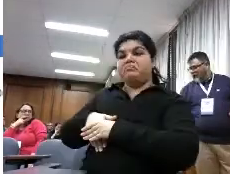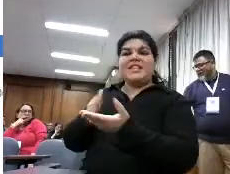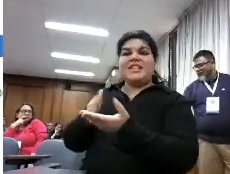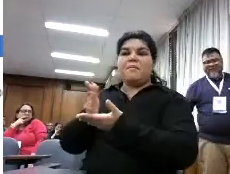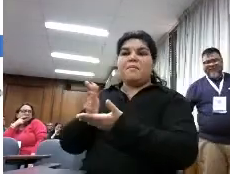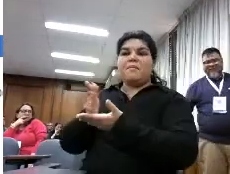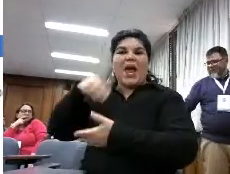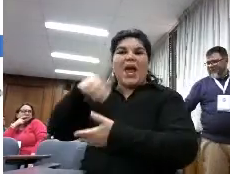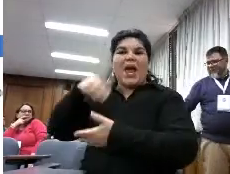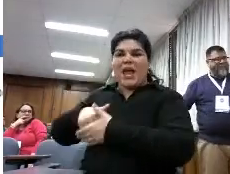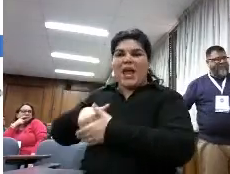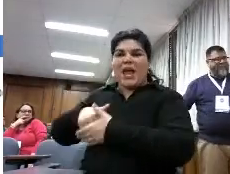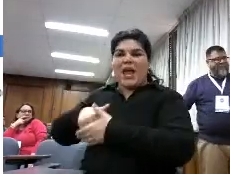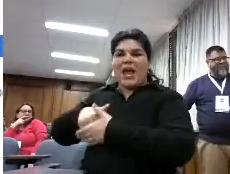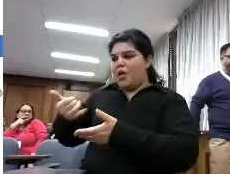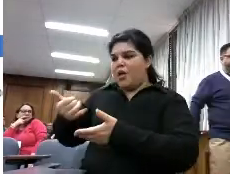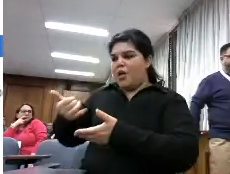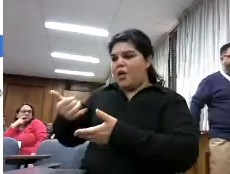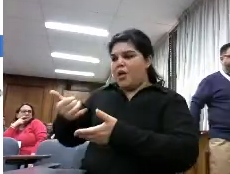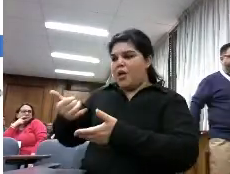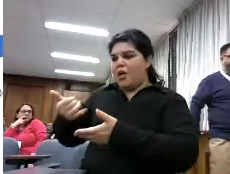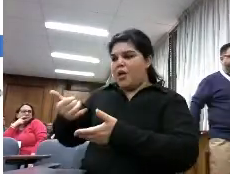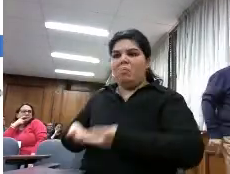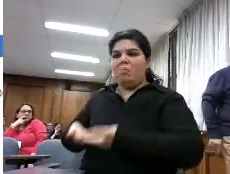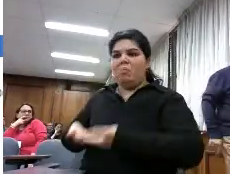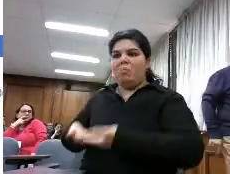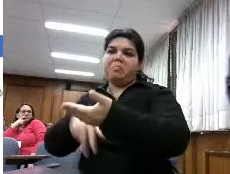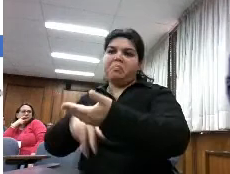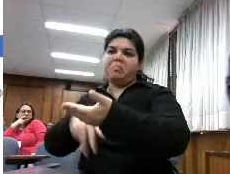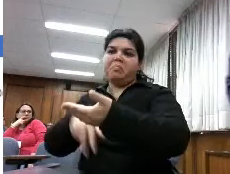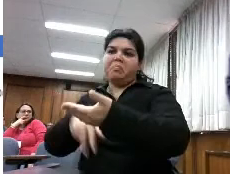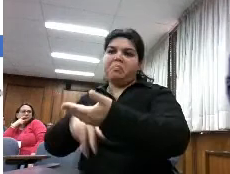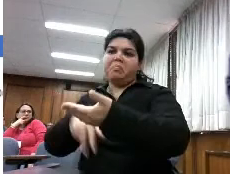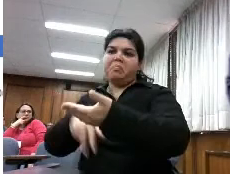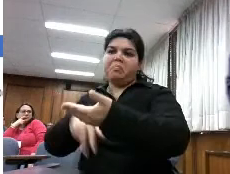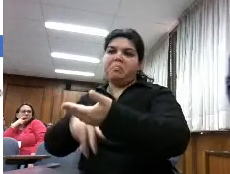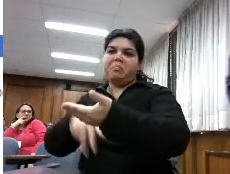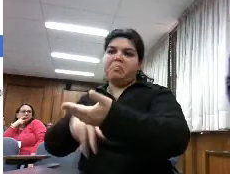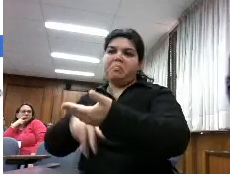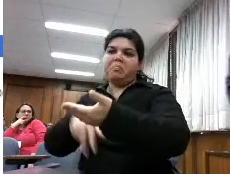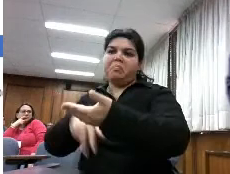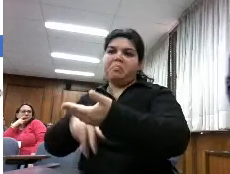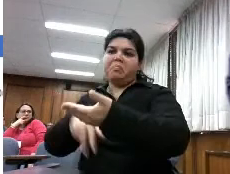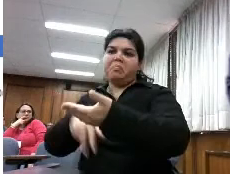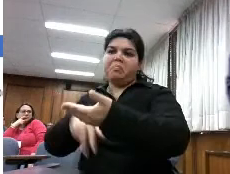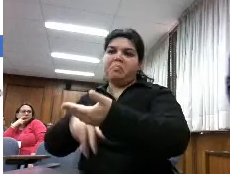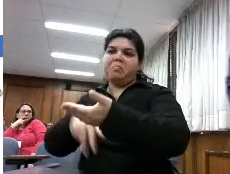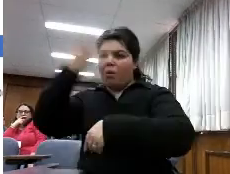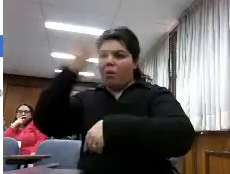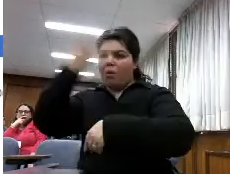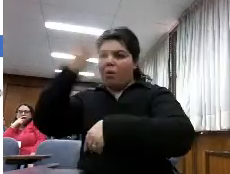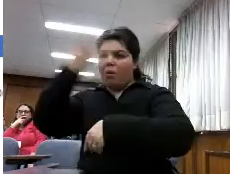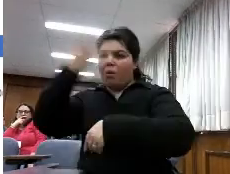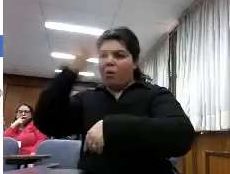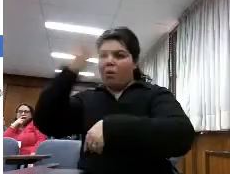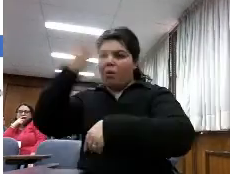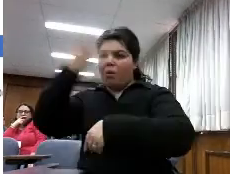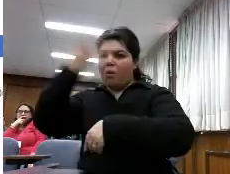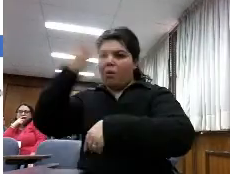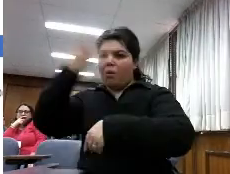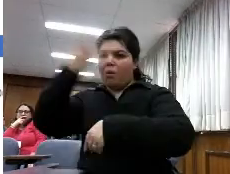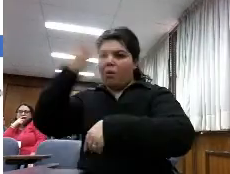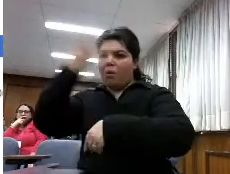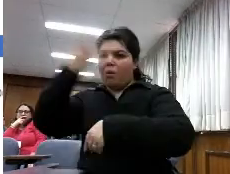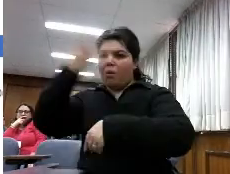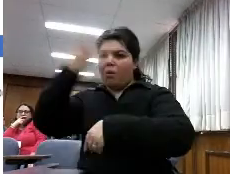a disposición a cualquier momento a cualquier lugar pues eso es lo que valoran fundamentalmente ¿qué haría el